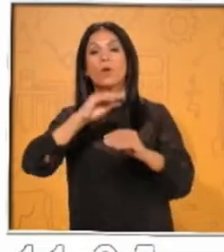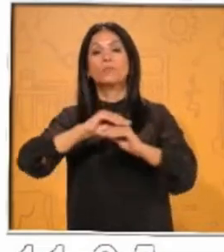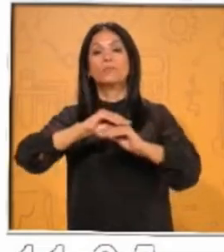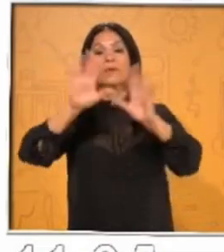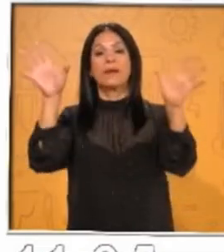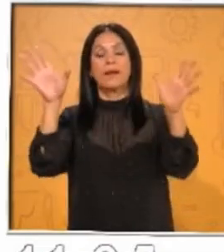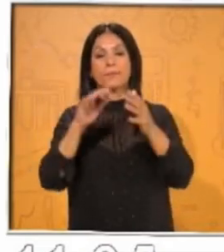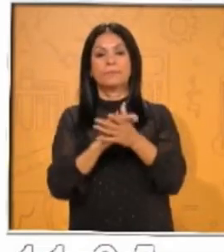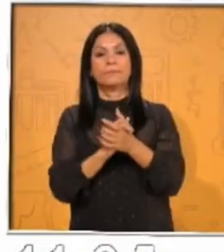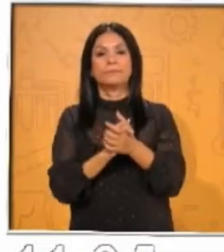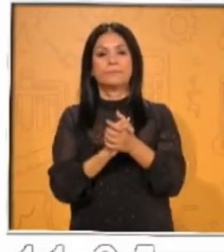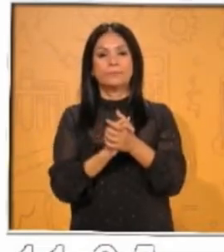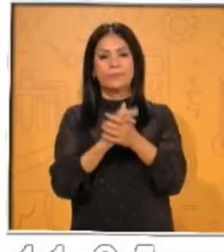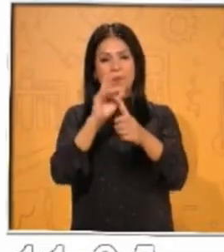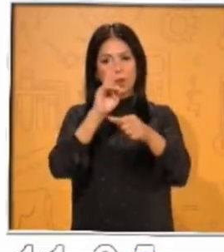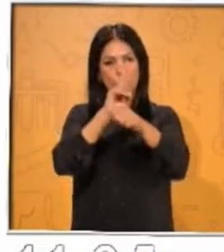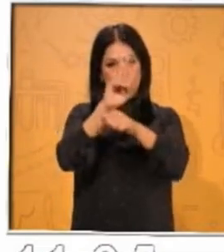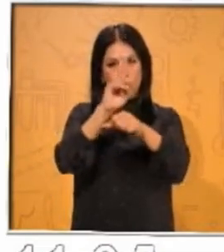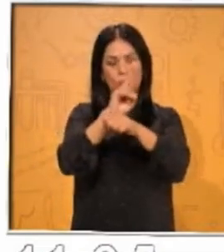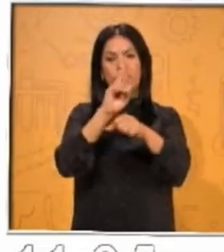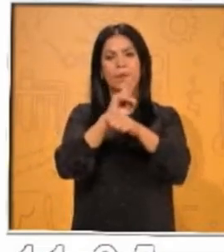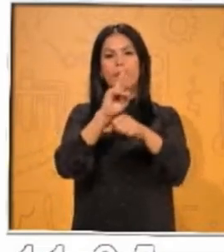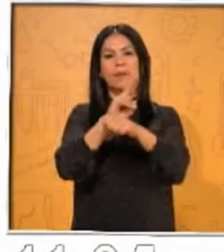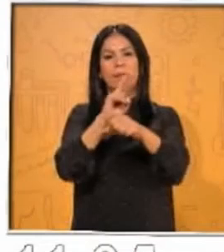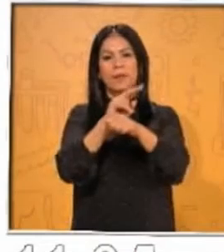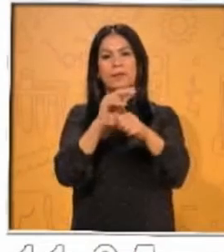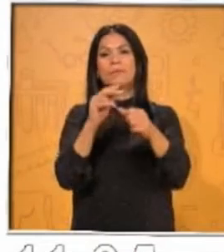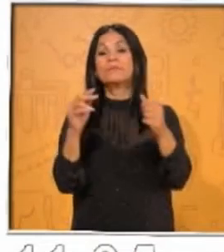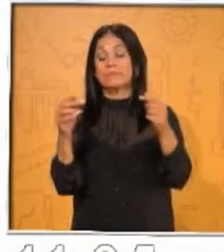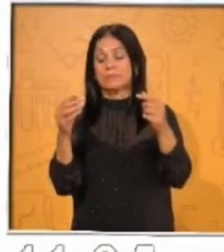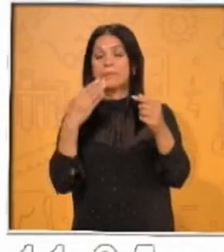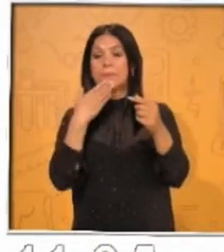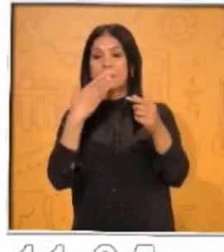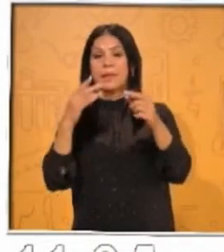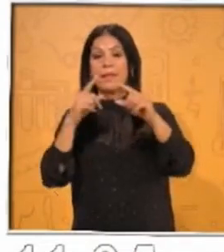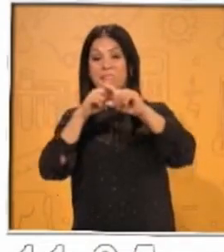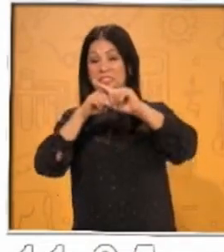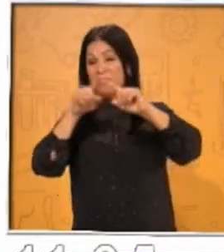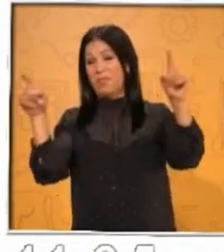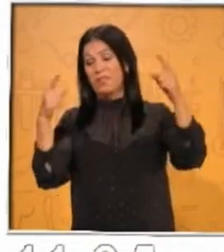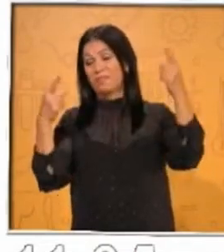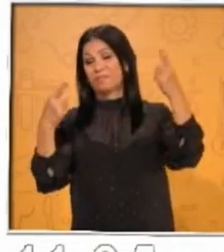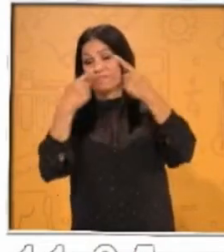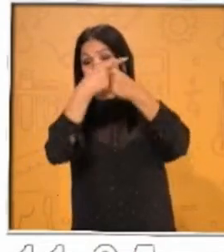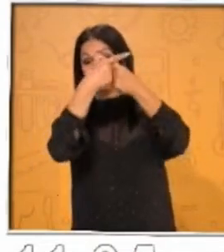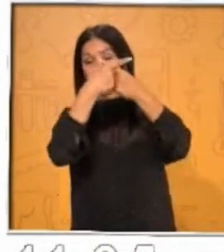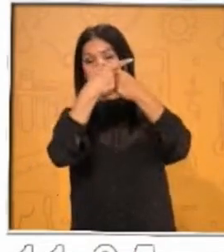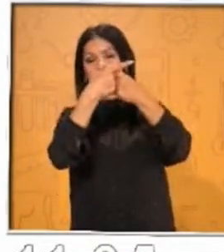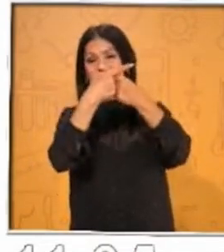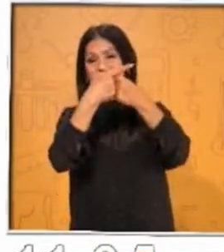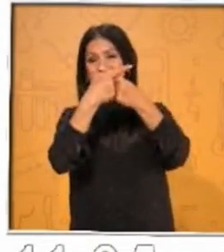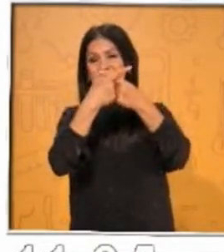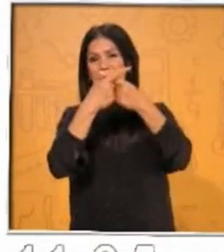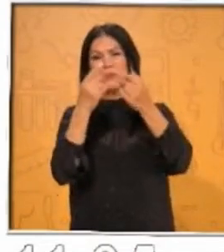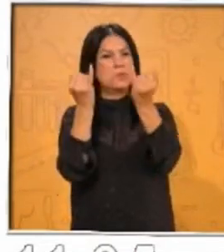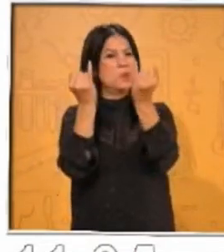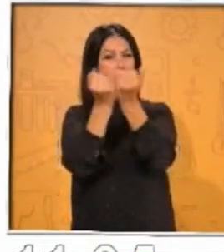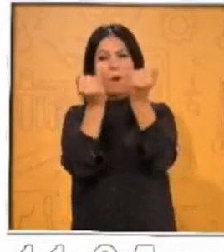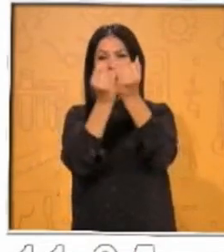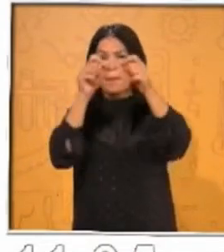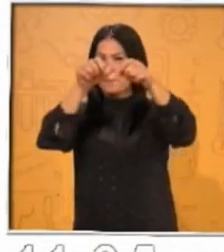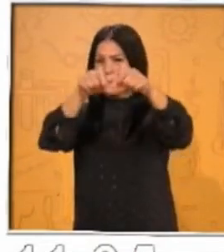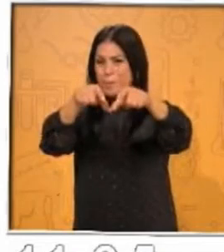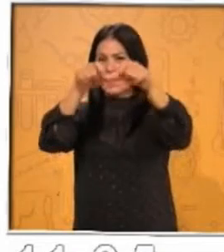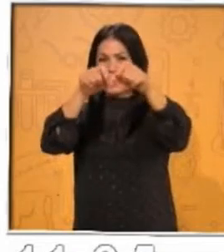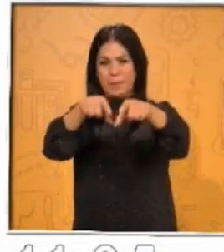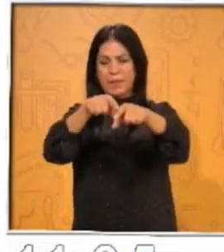son atraídos, norte y sur, sí son atraídos, sur y sur no son atraídos, norte y